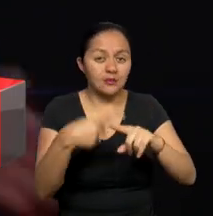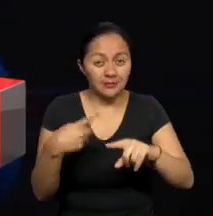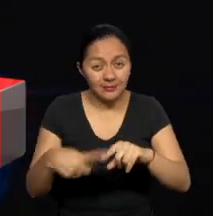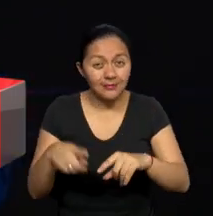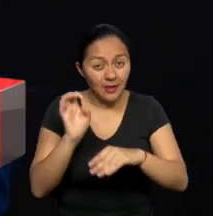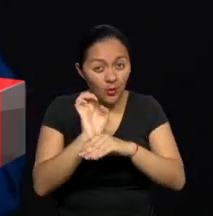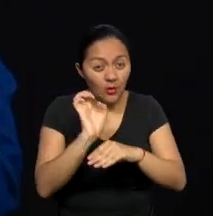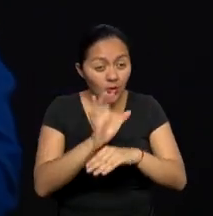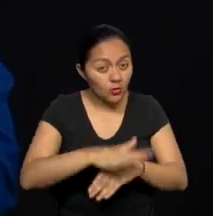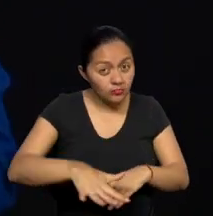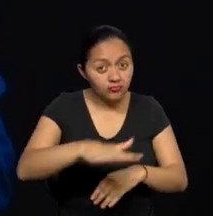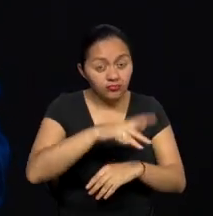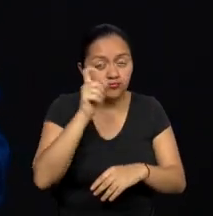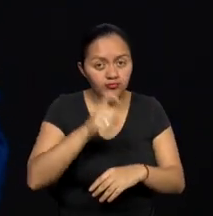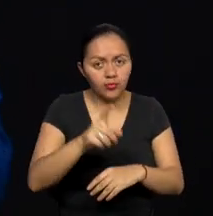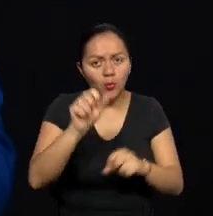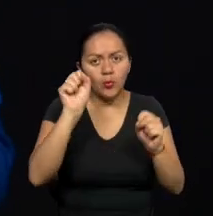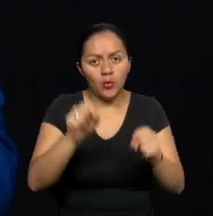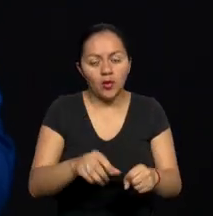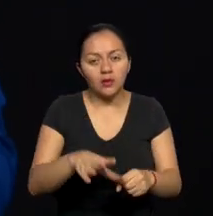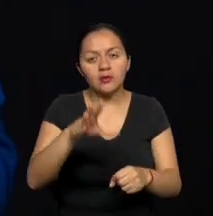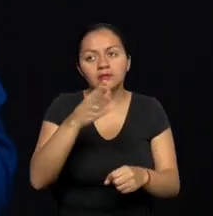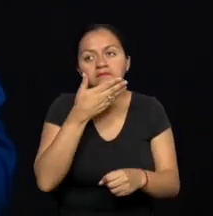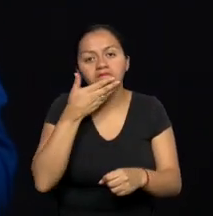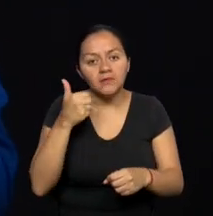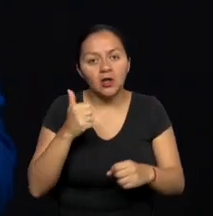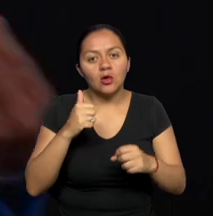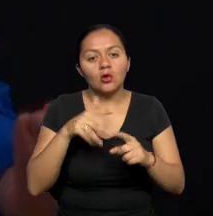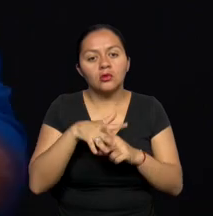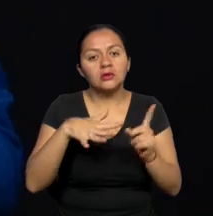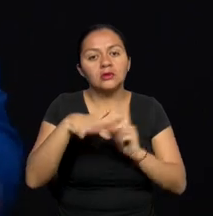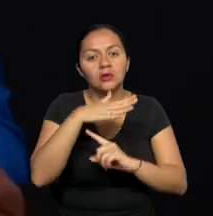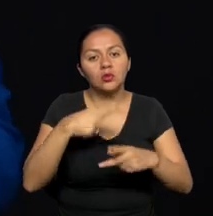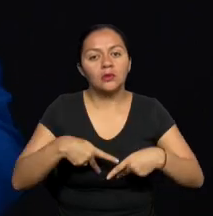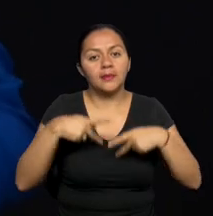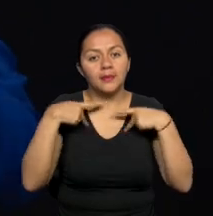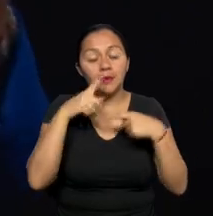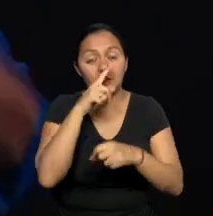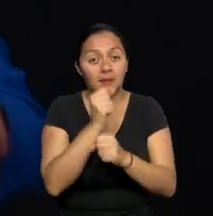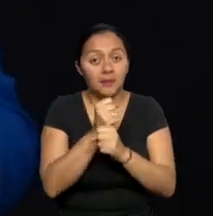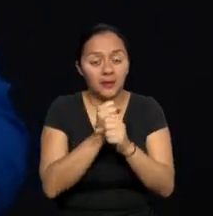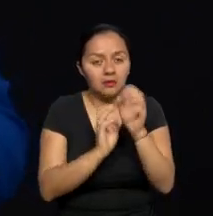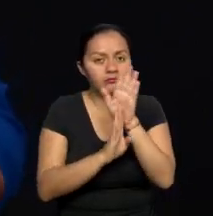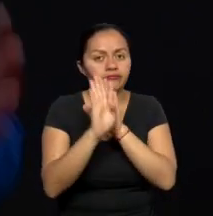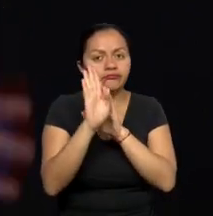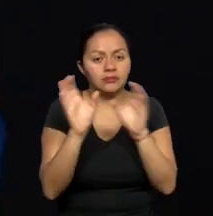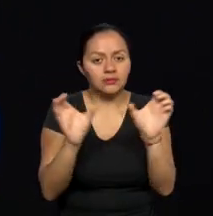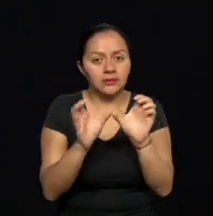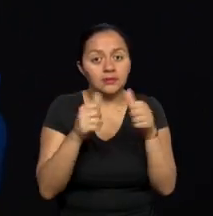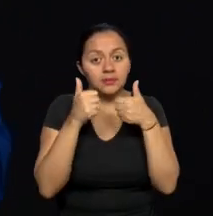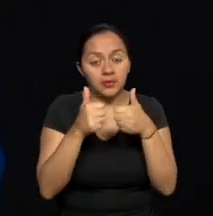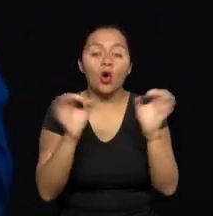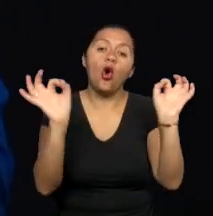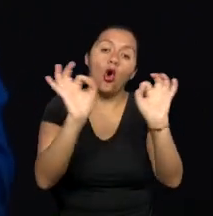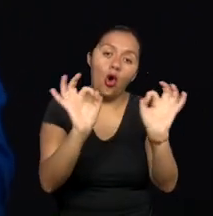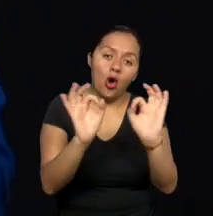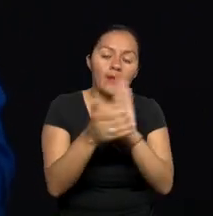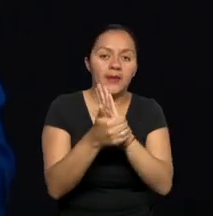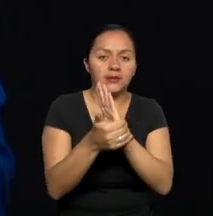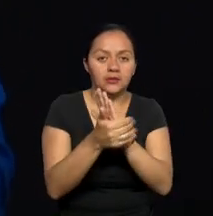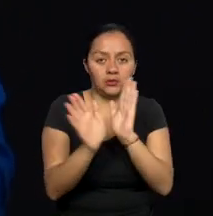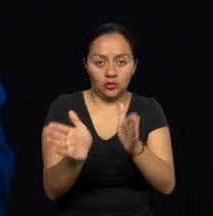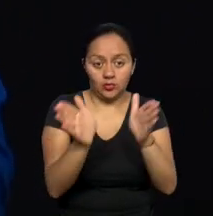ecuatorianos y ecuatorianas para que puedan mejorar su condición de vida a través de un empleo que tenga ya una certificación o la capacitación.